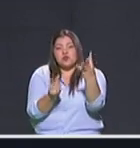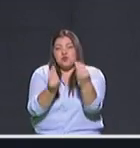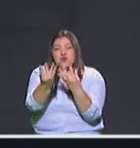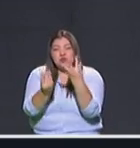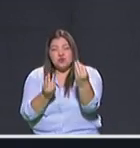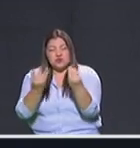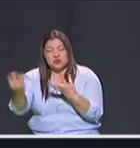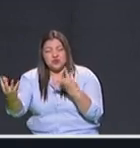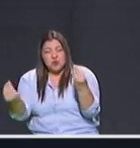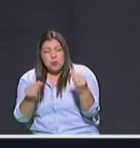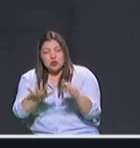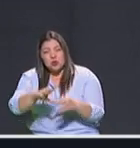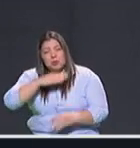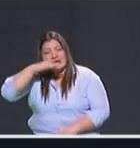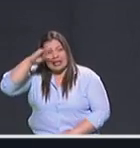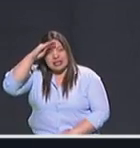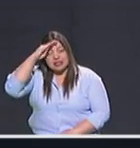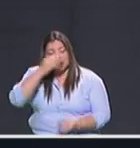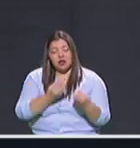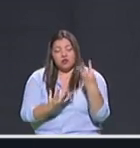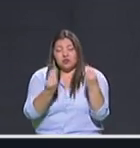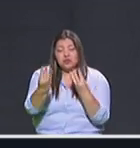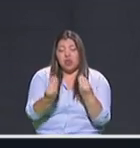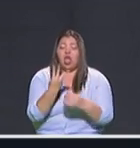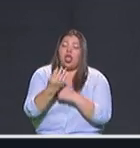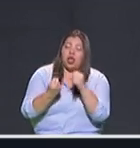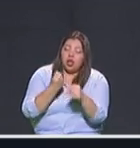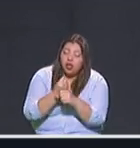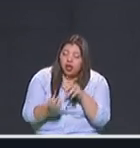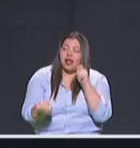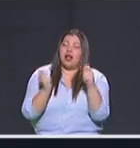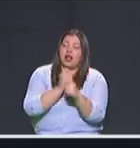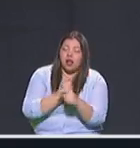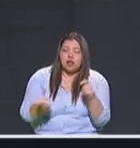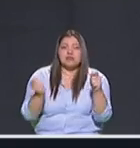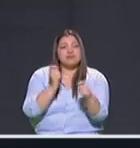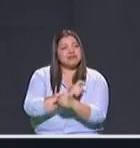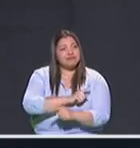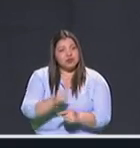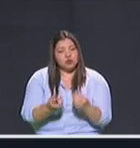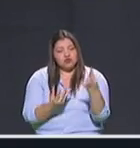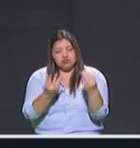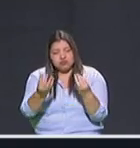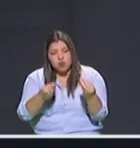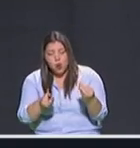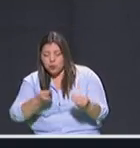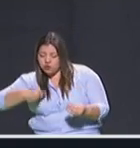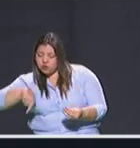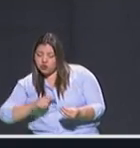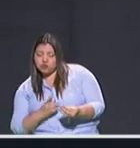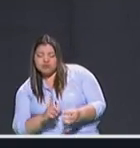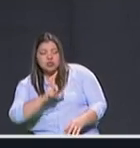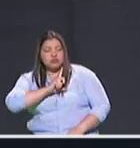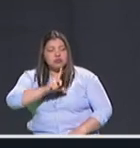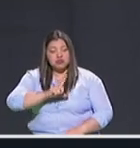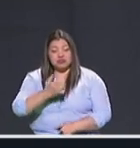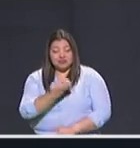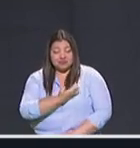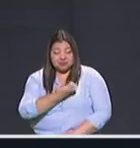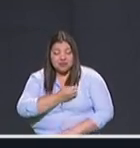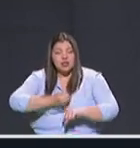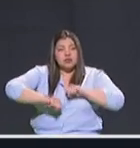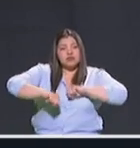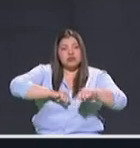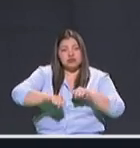las bandas criminales en Medellín. No puede ser el tema cada cuatro años en la ciudad. Eso lo haremos con liderazgo y liderazgo indelegable del alcalde y